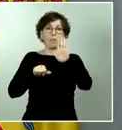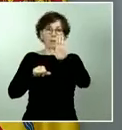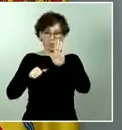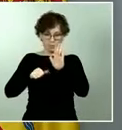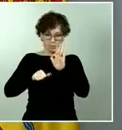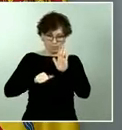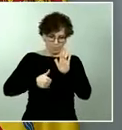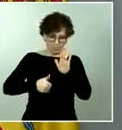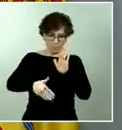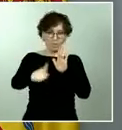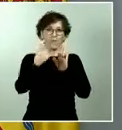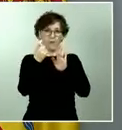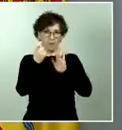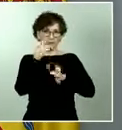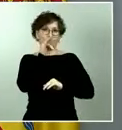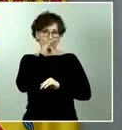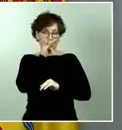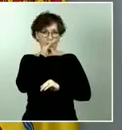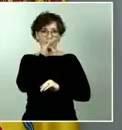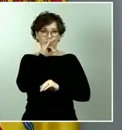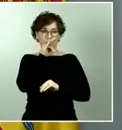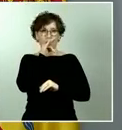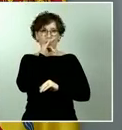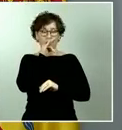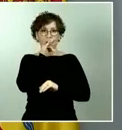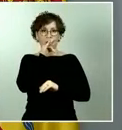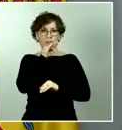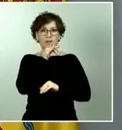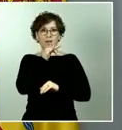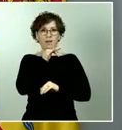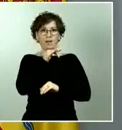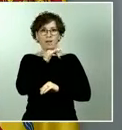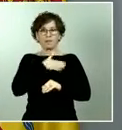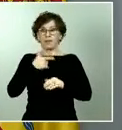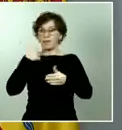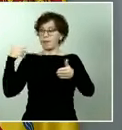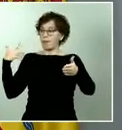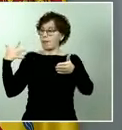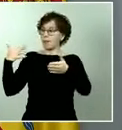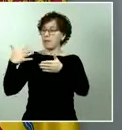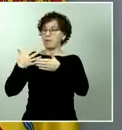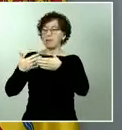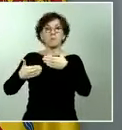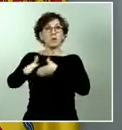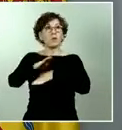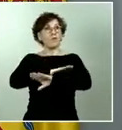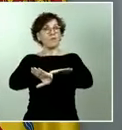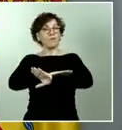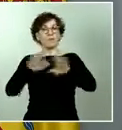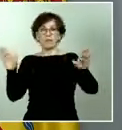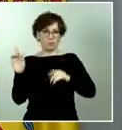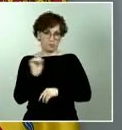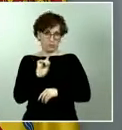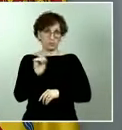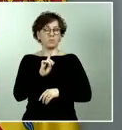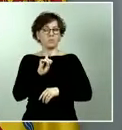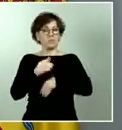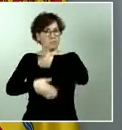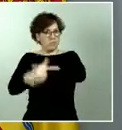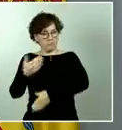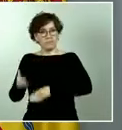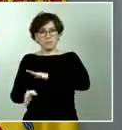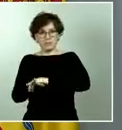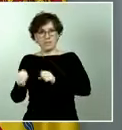levantar el pie del pedal, tenemos que seguir trabajando, pero con la profesionalidad, la seguridad, la